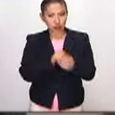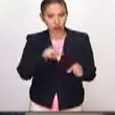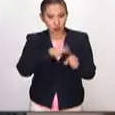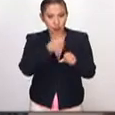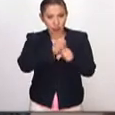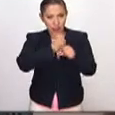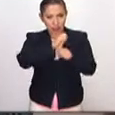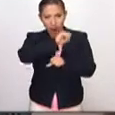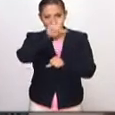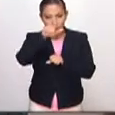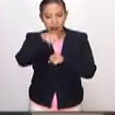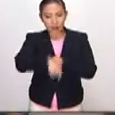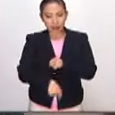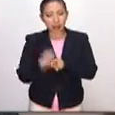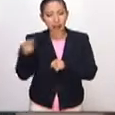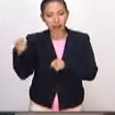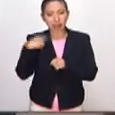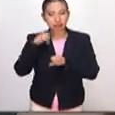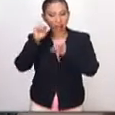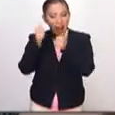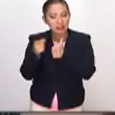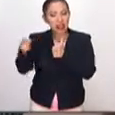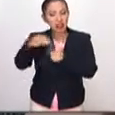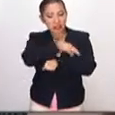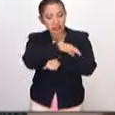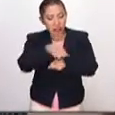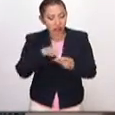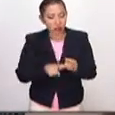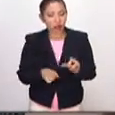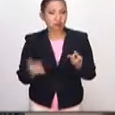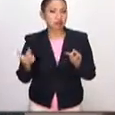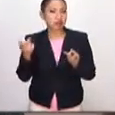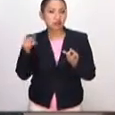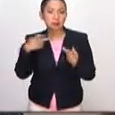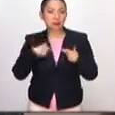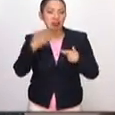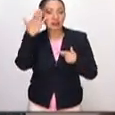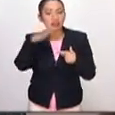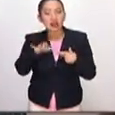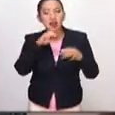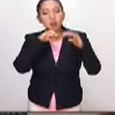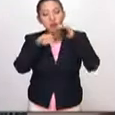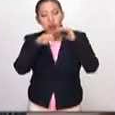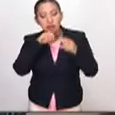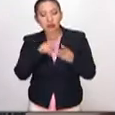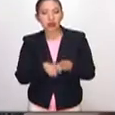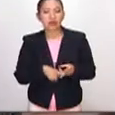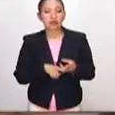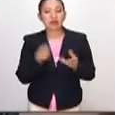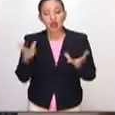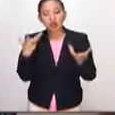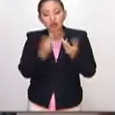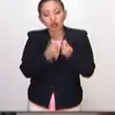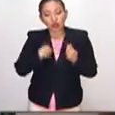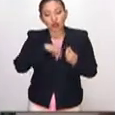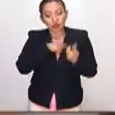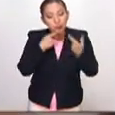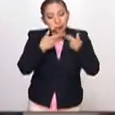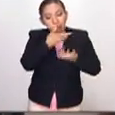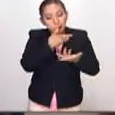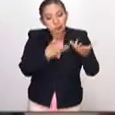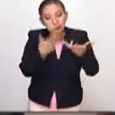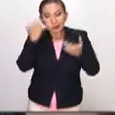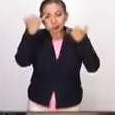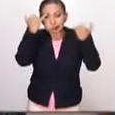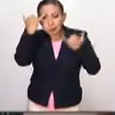social de prácticas profesionales, que son artistas, que son diseñadores, gente que sabe de comunicación, que junto con nosotros